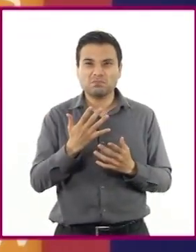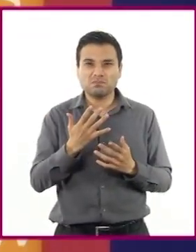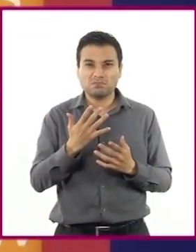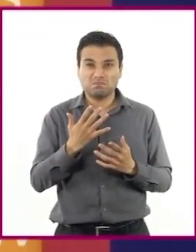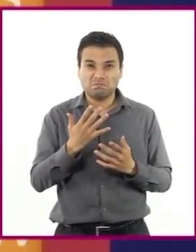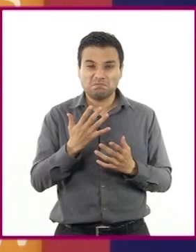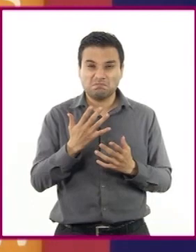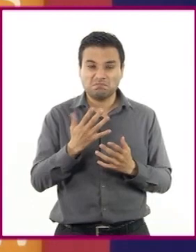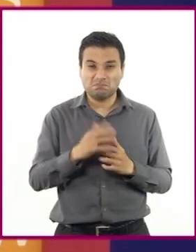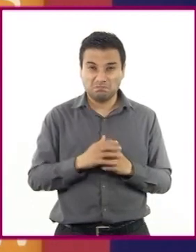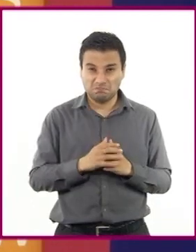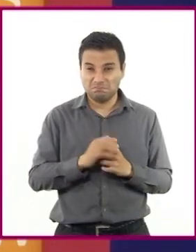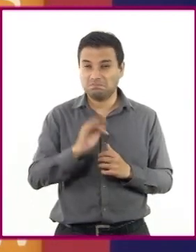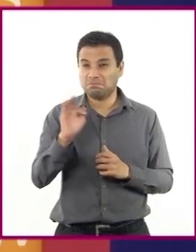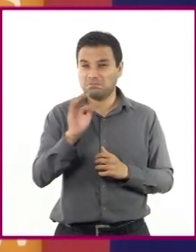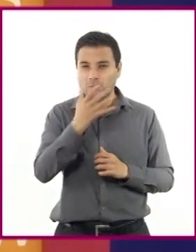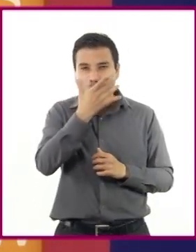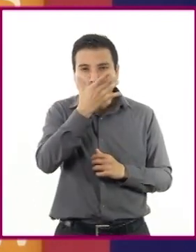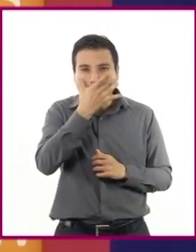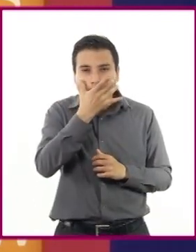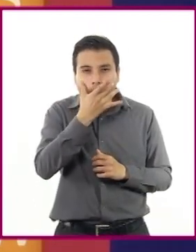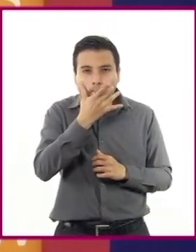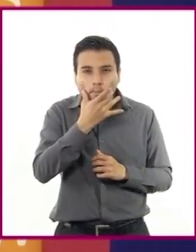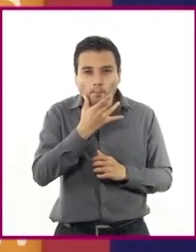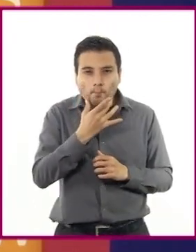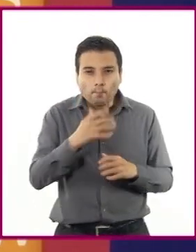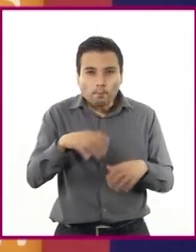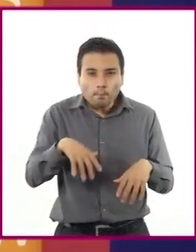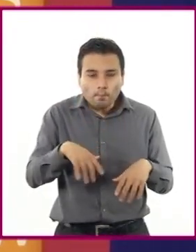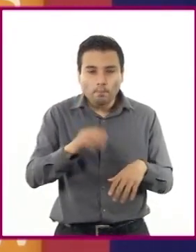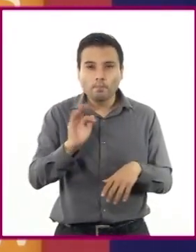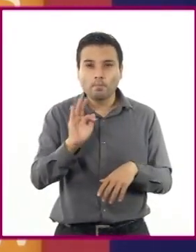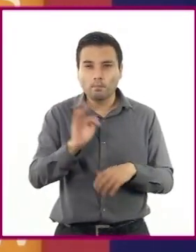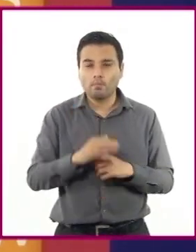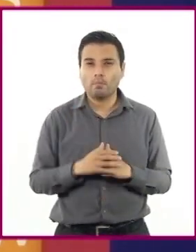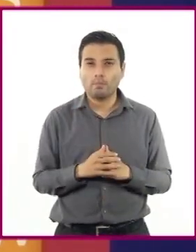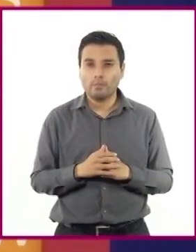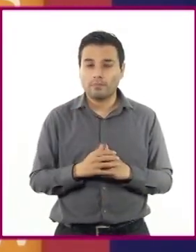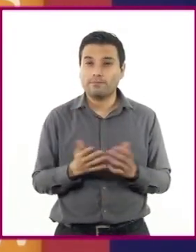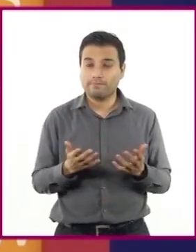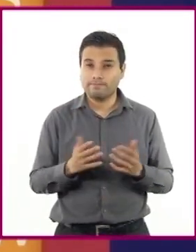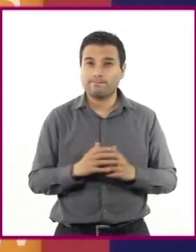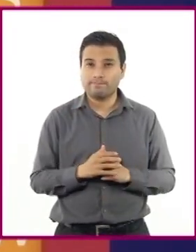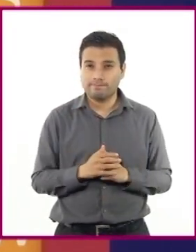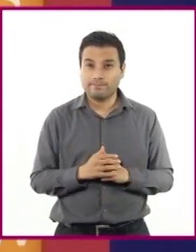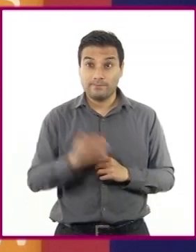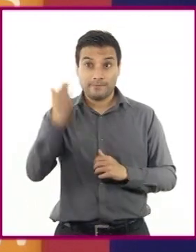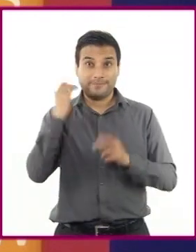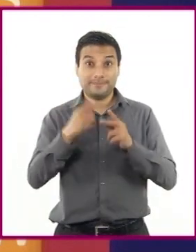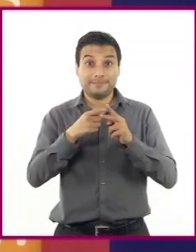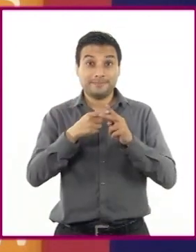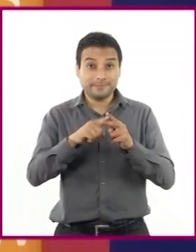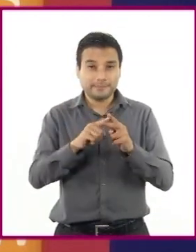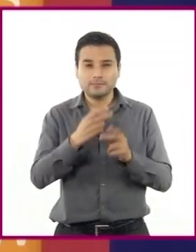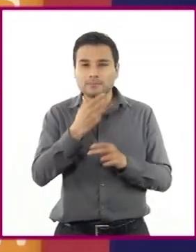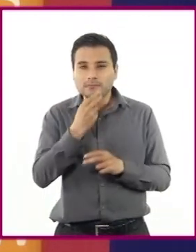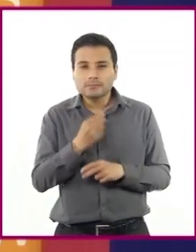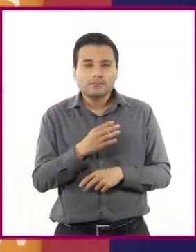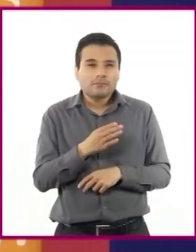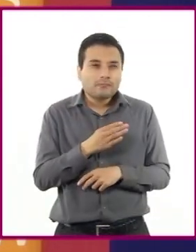incluso se vea desmejorado en su apariencia. Nada que ver con el protagonista que nos describieron al principio de la historia.